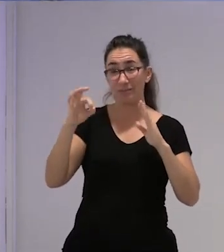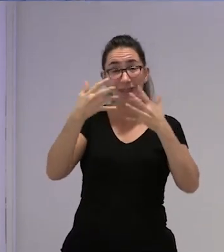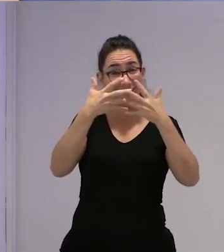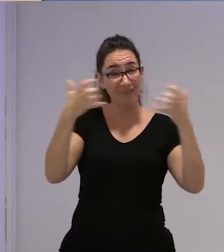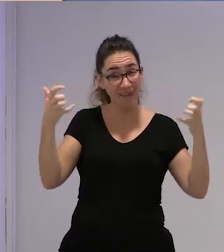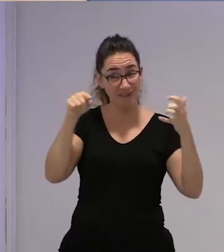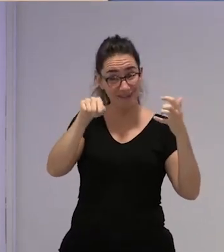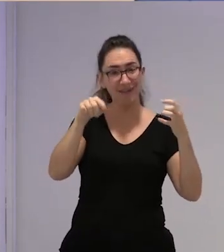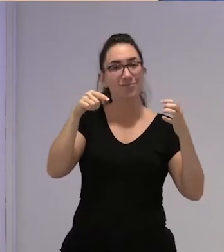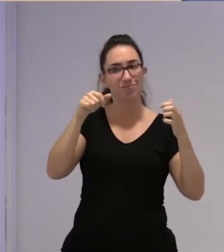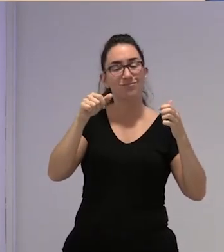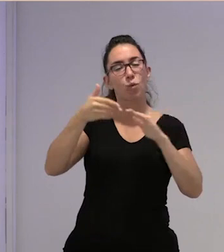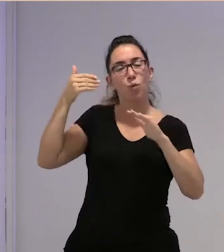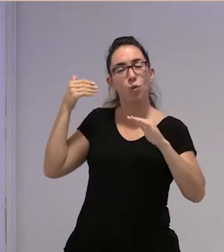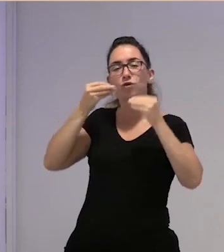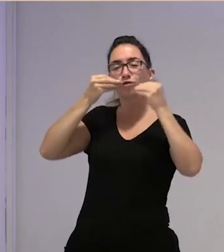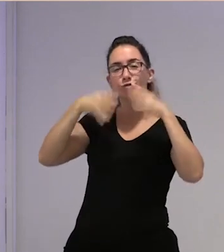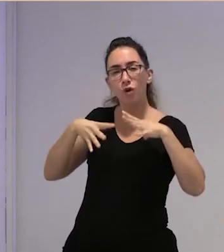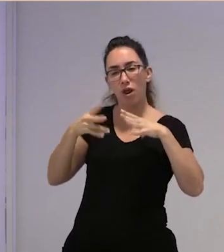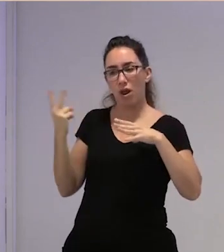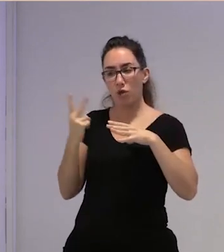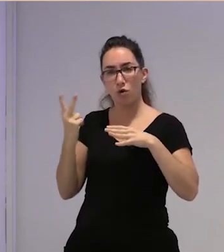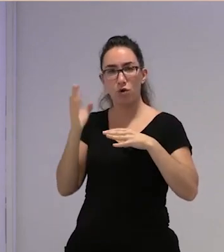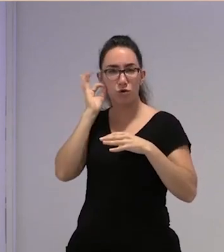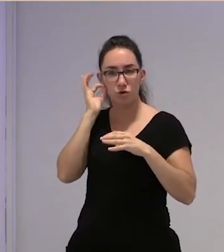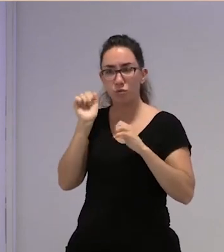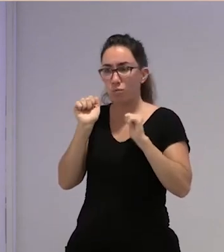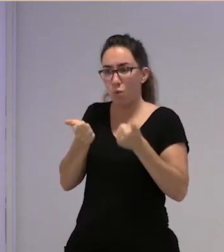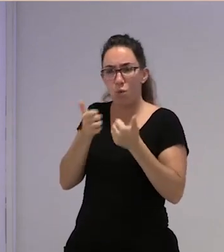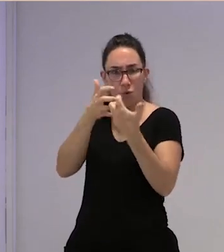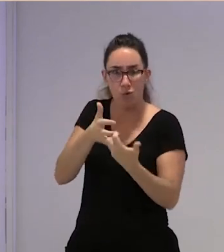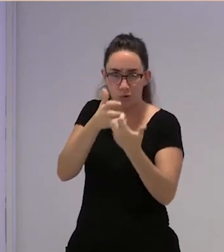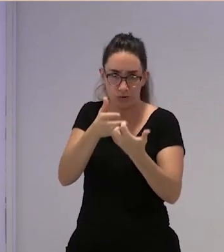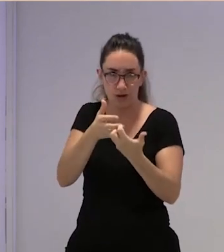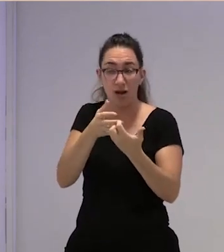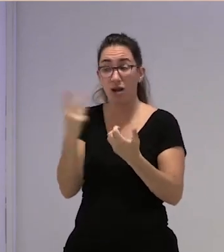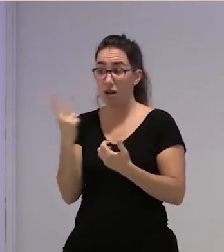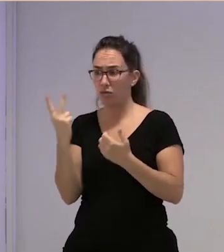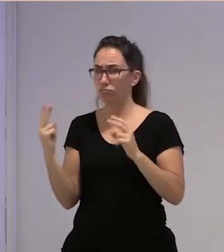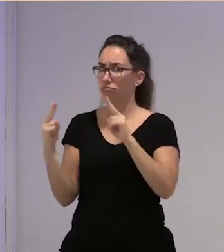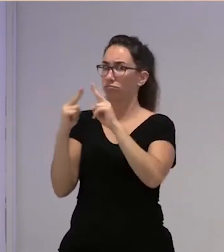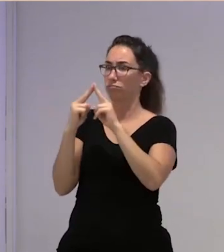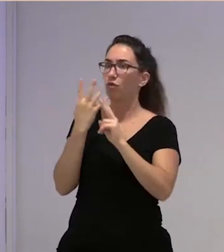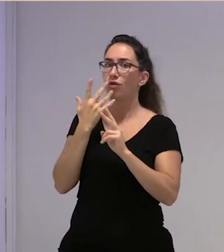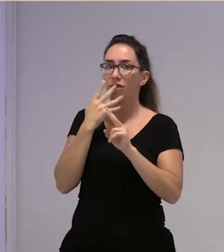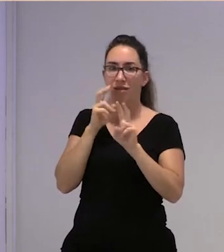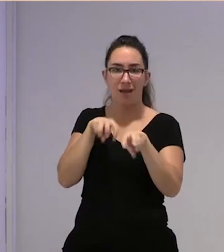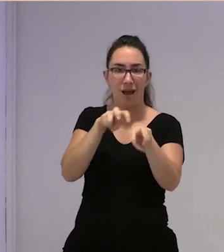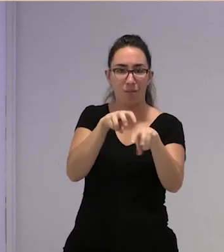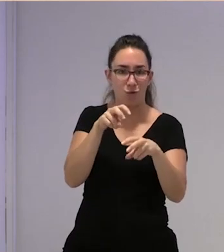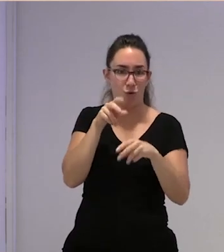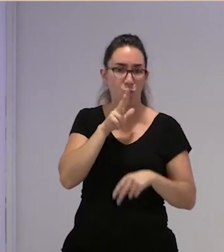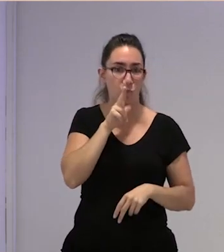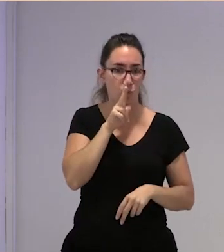lucha de la que vamos a hablar hoy, la de dos mujeres que se conocieron en el campo de Huelva, currando. Ana de Huelva,